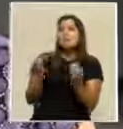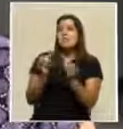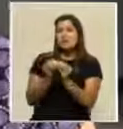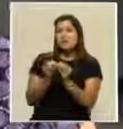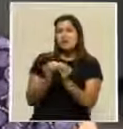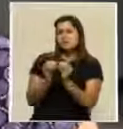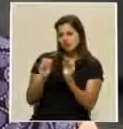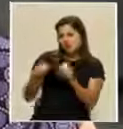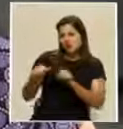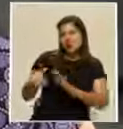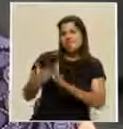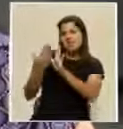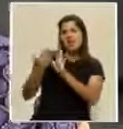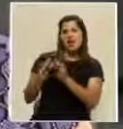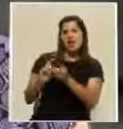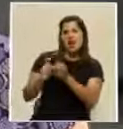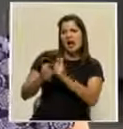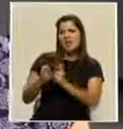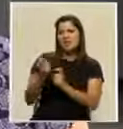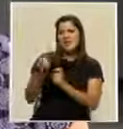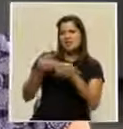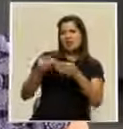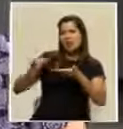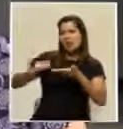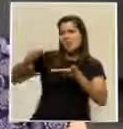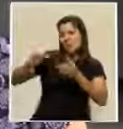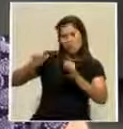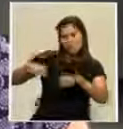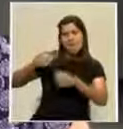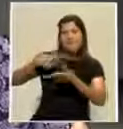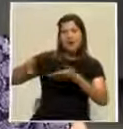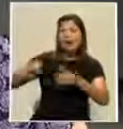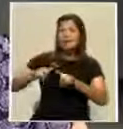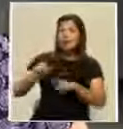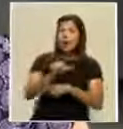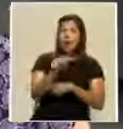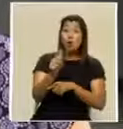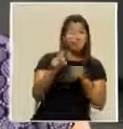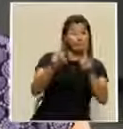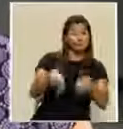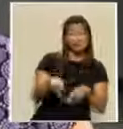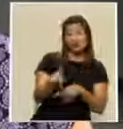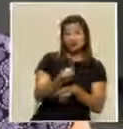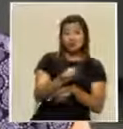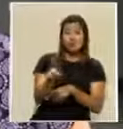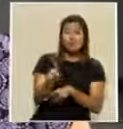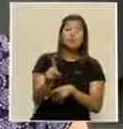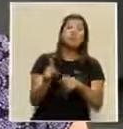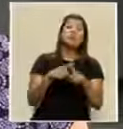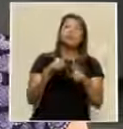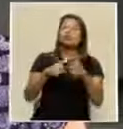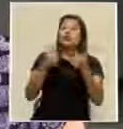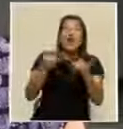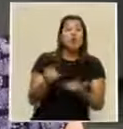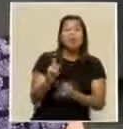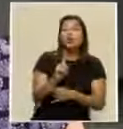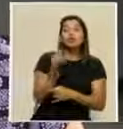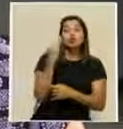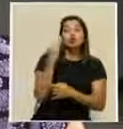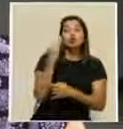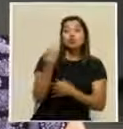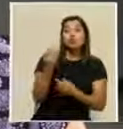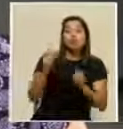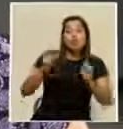tipo de cambio en este momento. Pero, lastimosamente, hay muchas personas que se han sobreendeudado y en este momento no tienen cómo hacer frente.